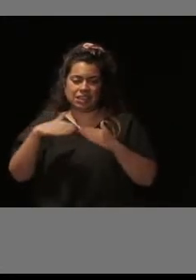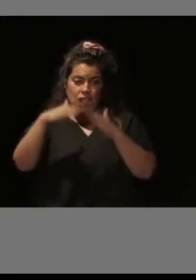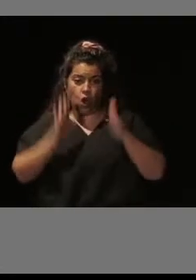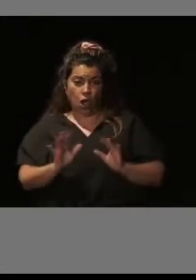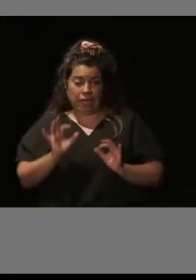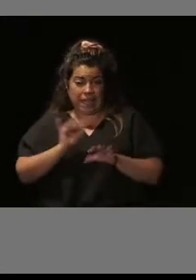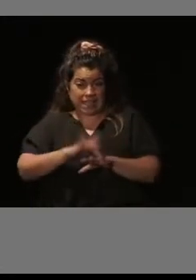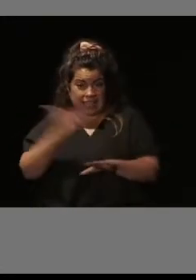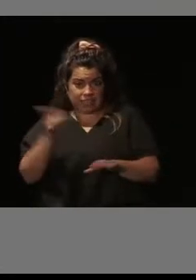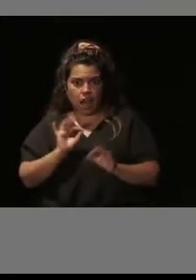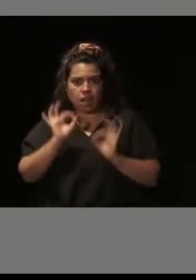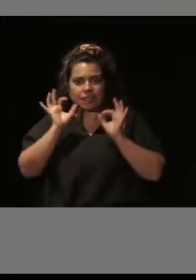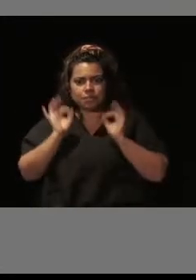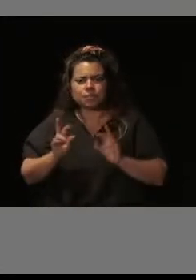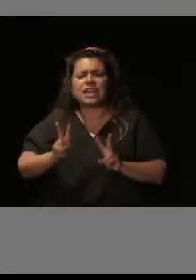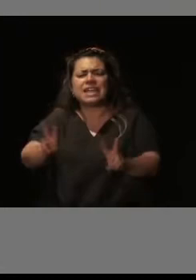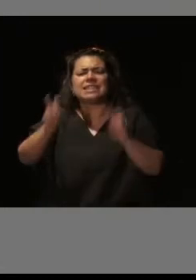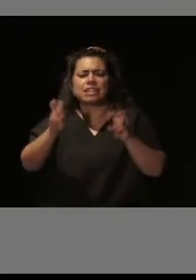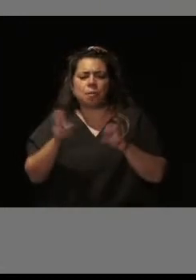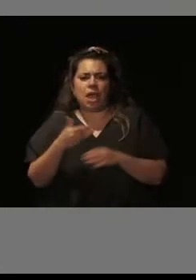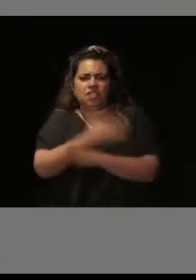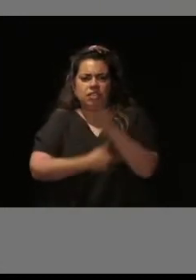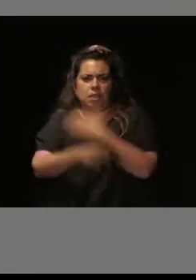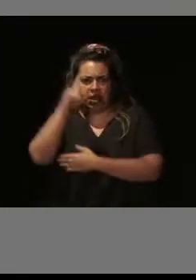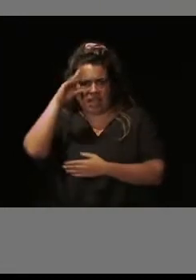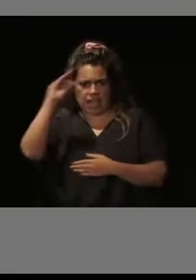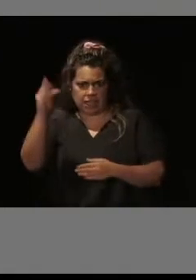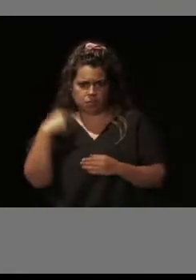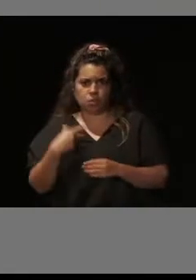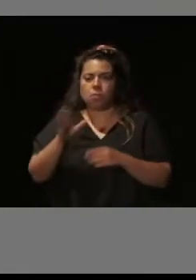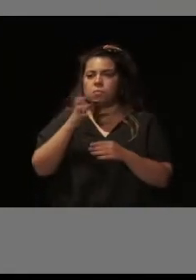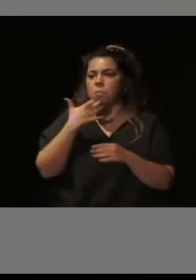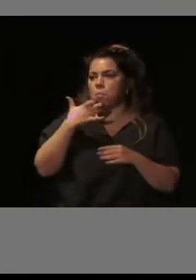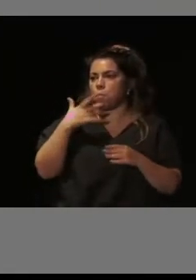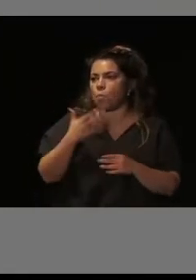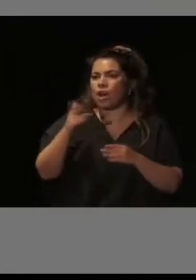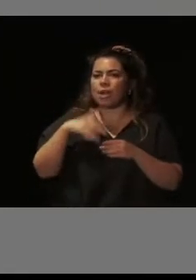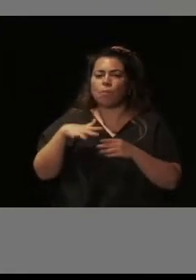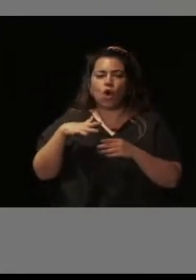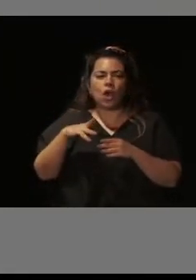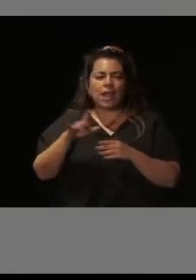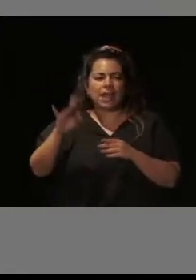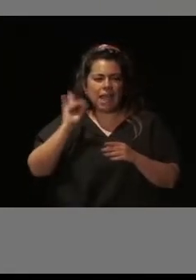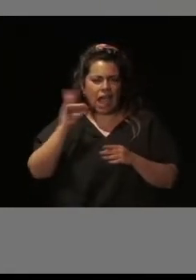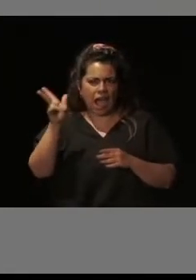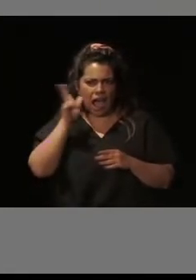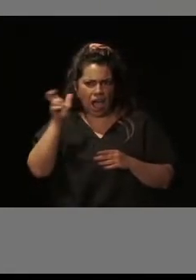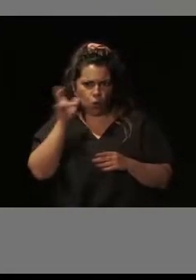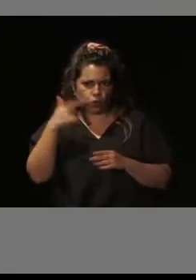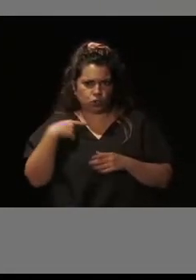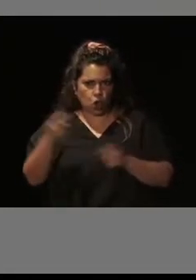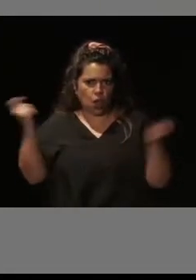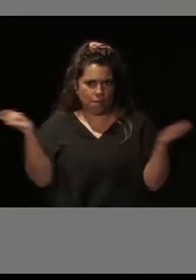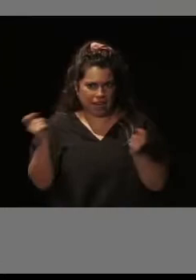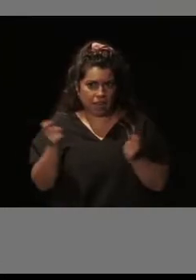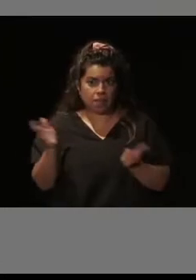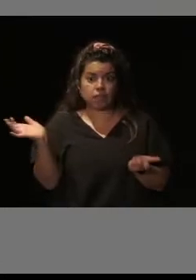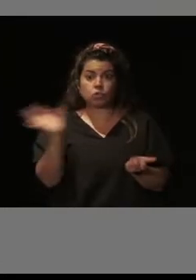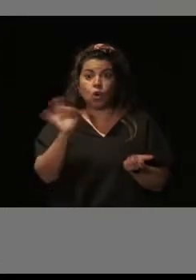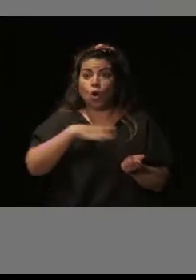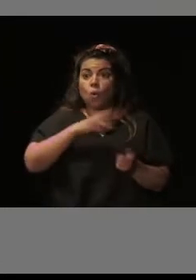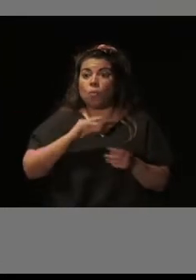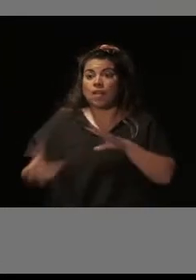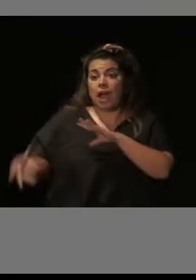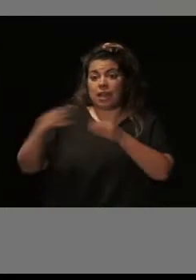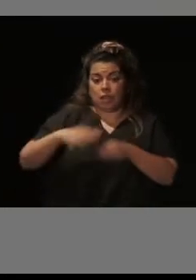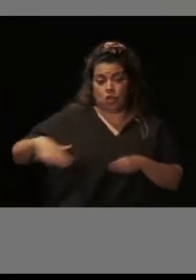Y en el tema de la discapacidad intelectual, pues aislamiento acústico de estancias, avisadores también acústicos de emergencias o adaptación